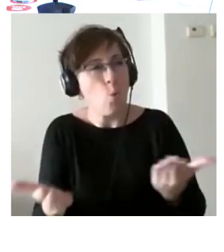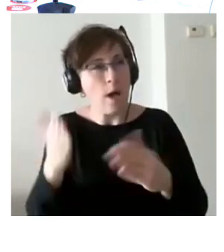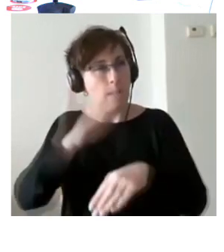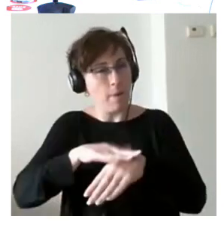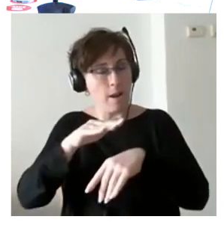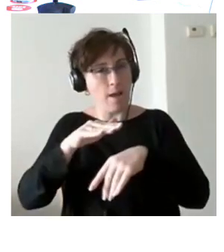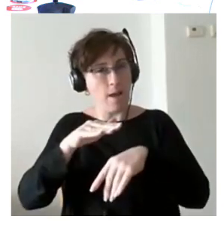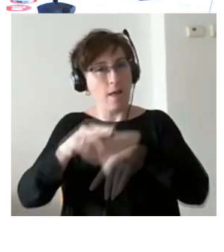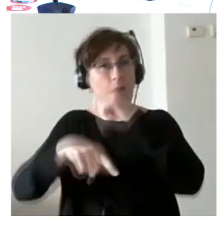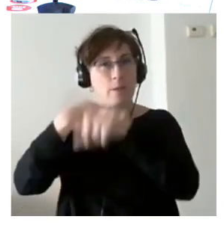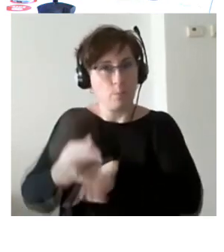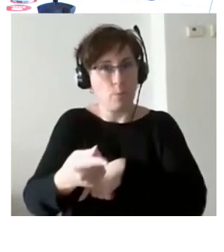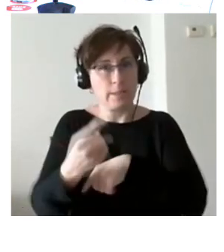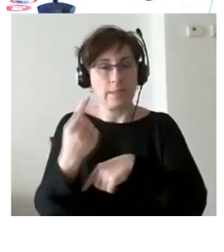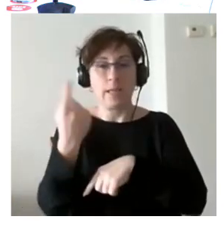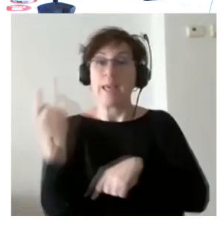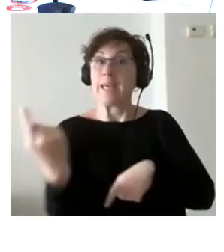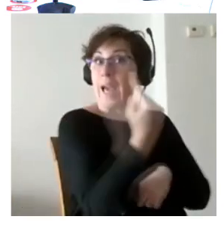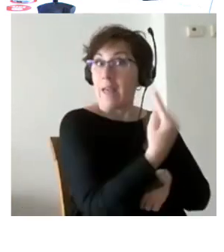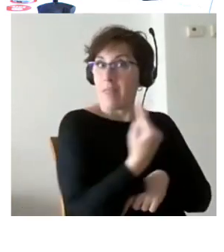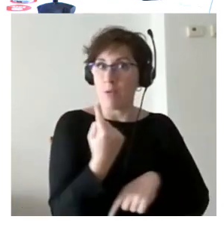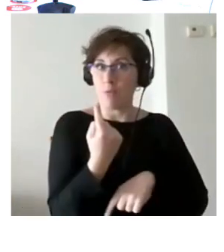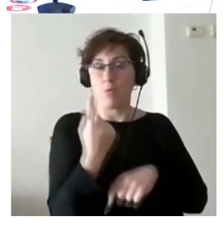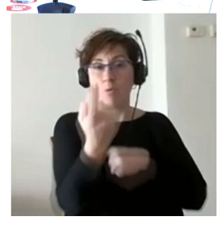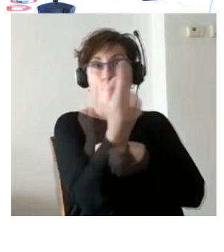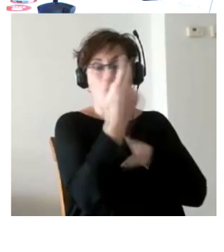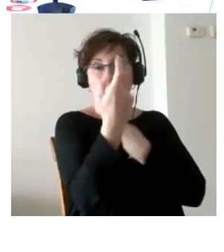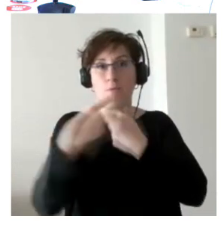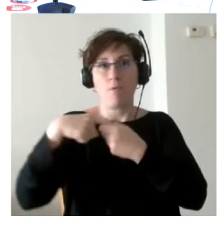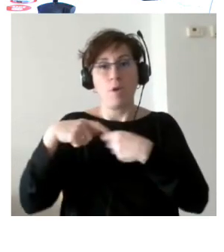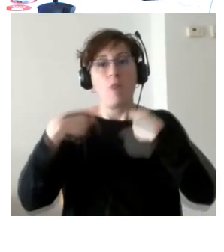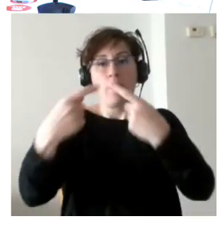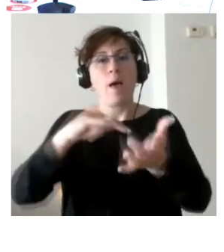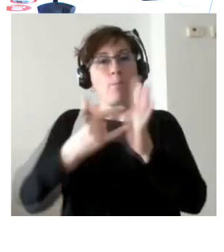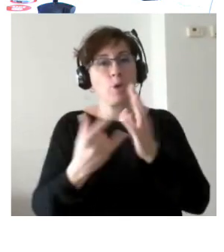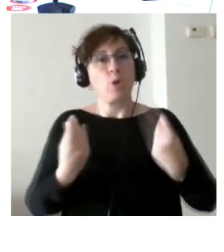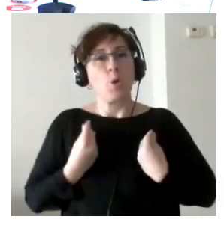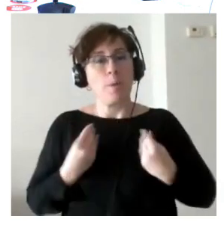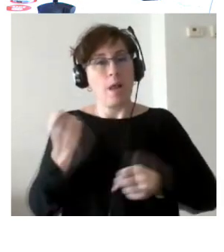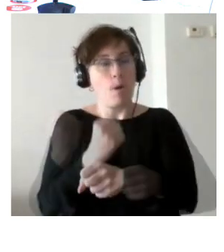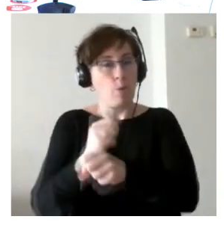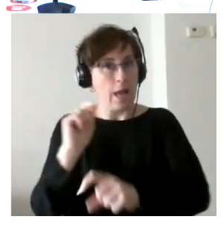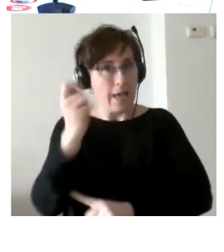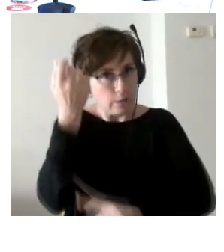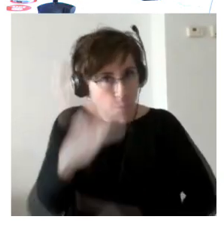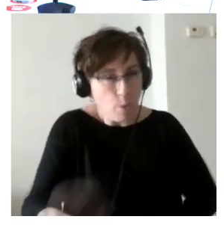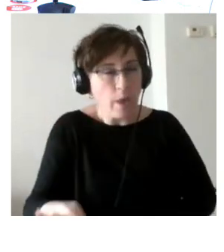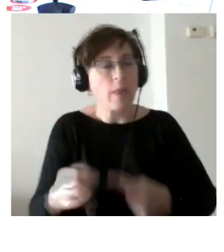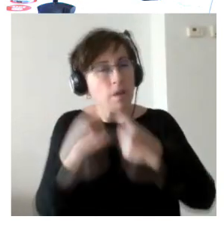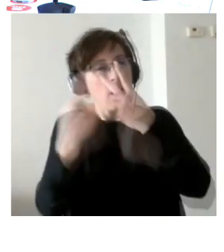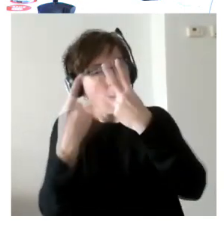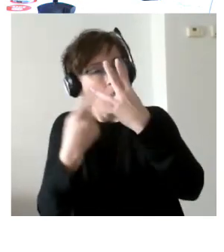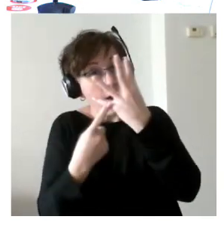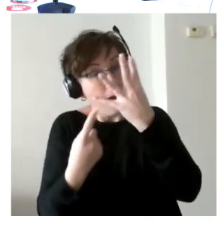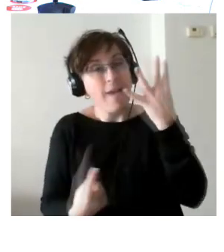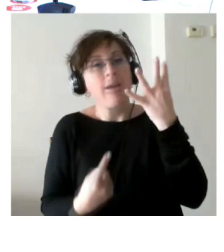poder para que cada persona que participara pudiese tener un proyecto de vida laboral exitoso desde ahí es donde se han ido